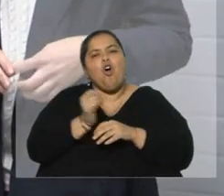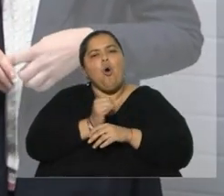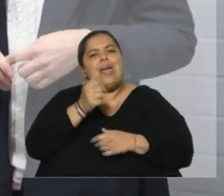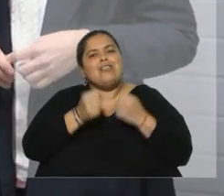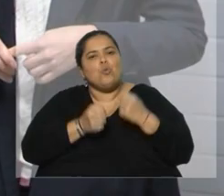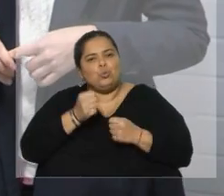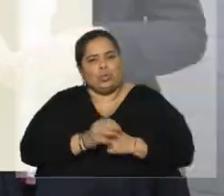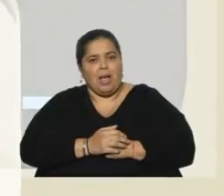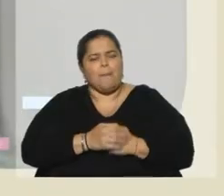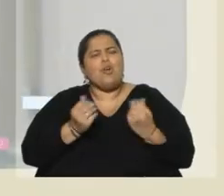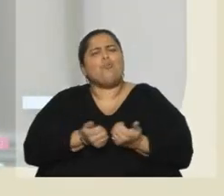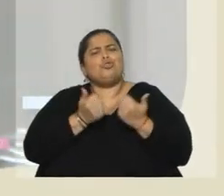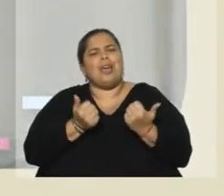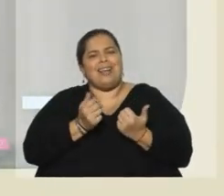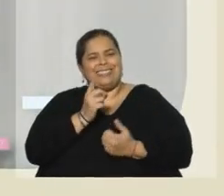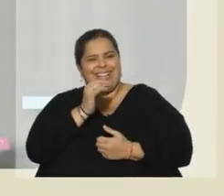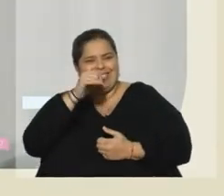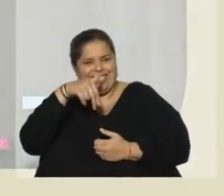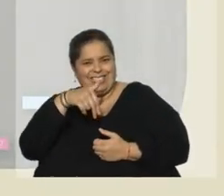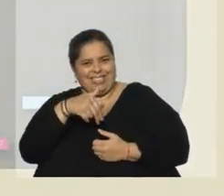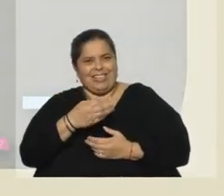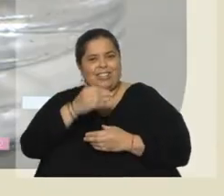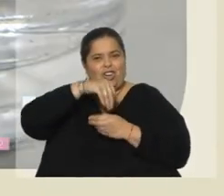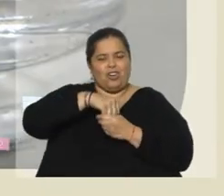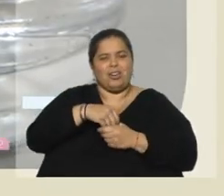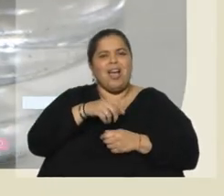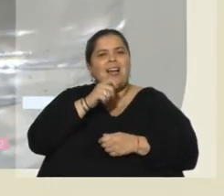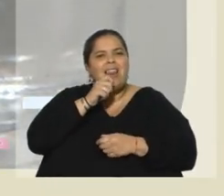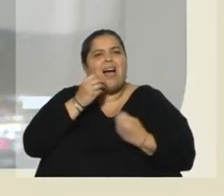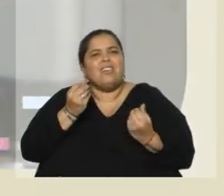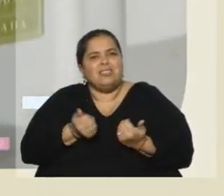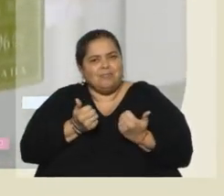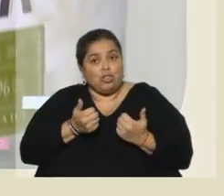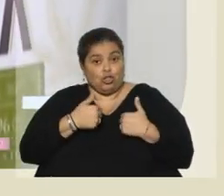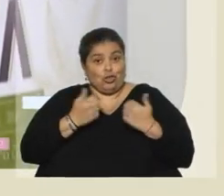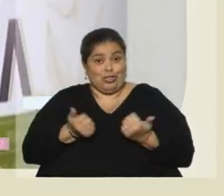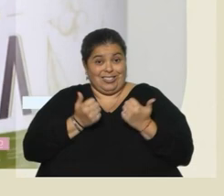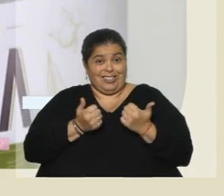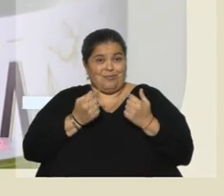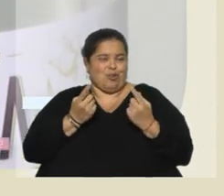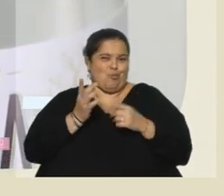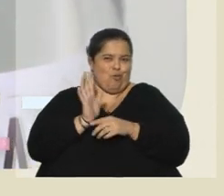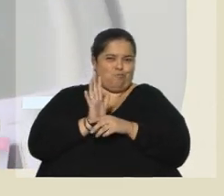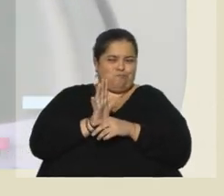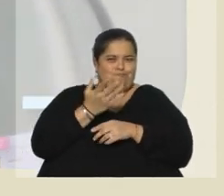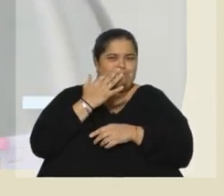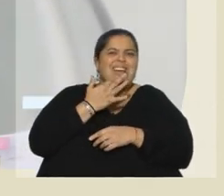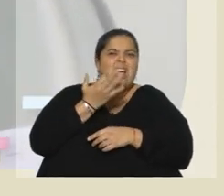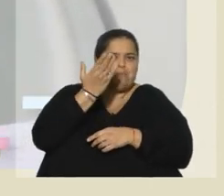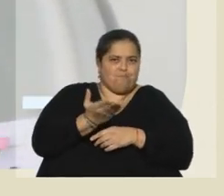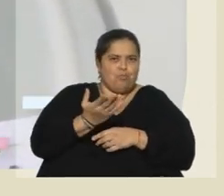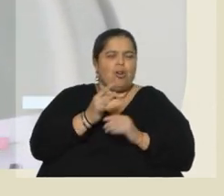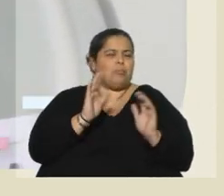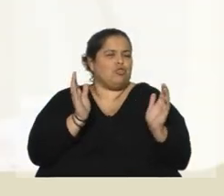¿Cómo se realiza el gin con cannabis? El gin, bueno, hicimos ahora un prototipo con una destiladora, una presa de destiladora